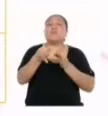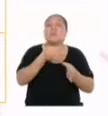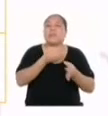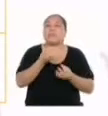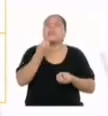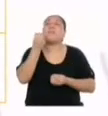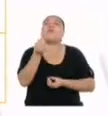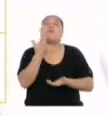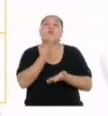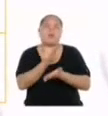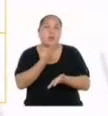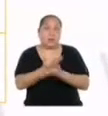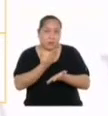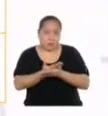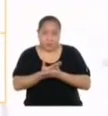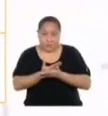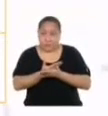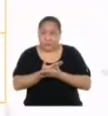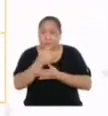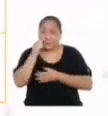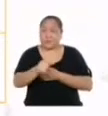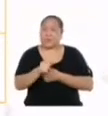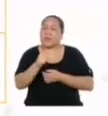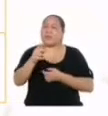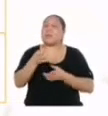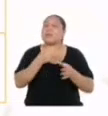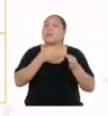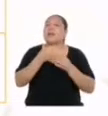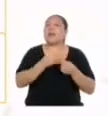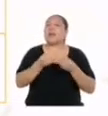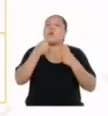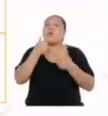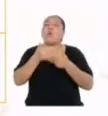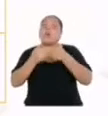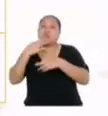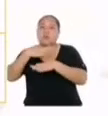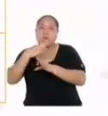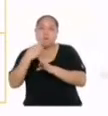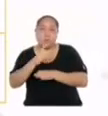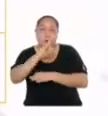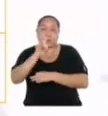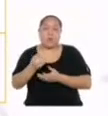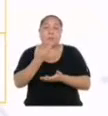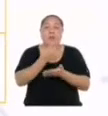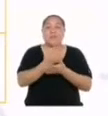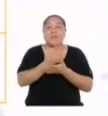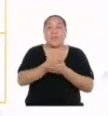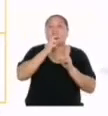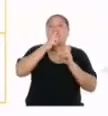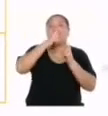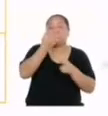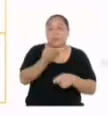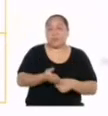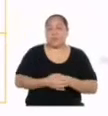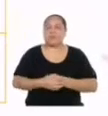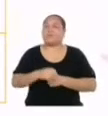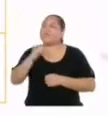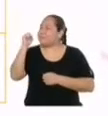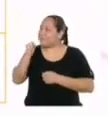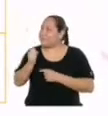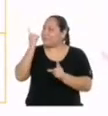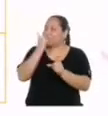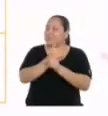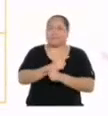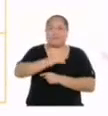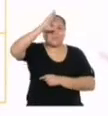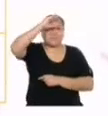justificada del procedimiento que se siguió, dando cuenta de las estrategias utilizadas y verificando la respuesta. En efecto.